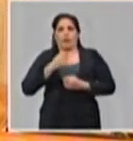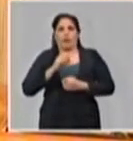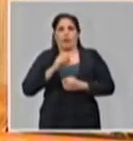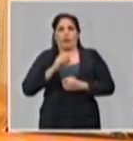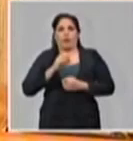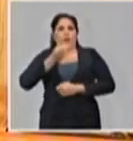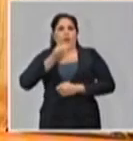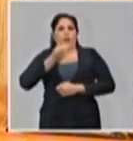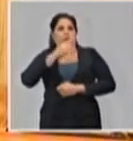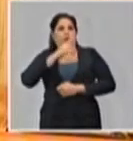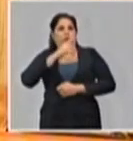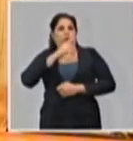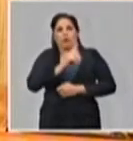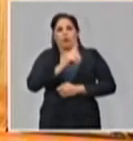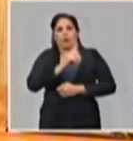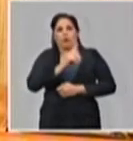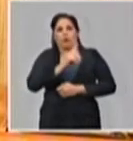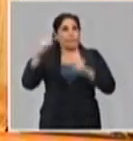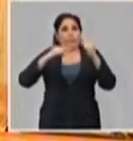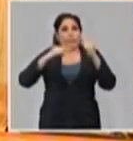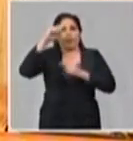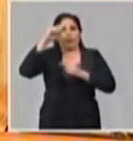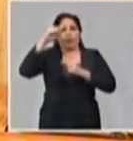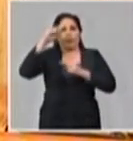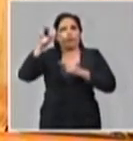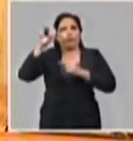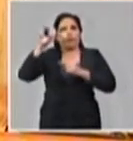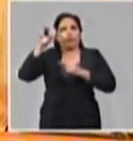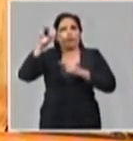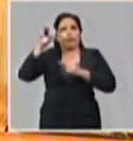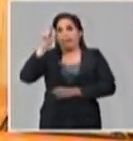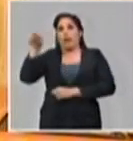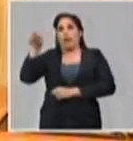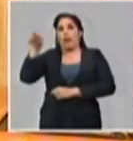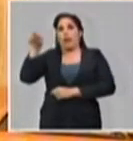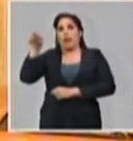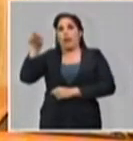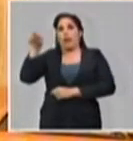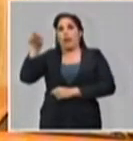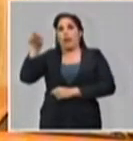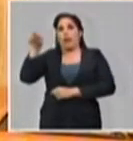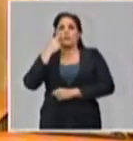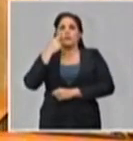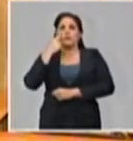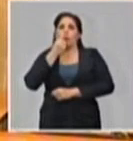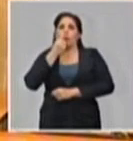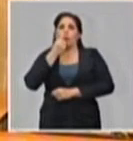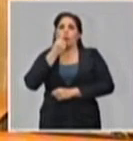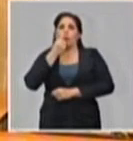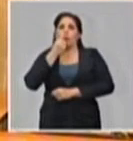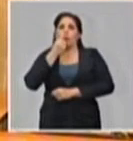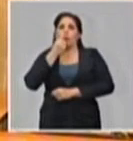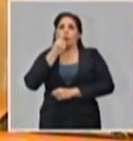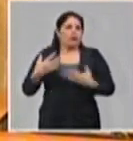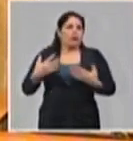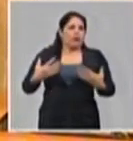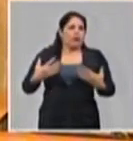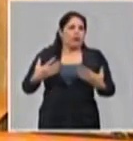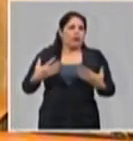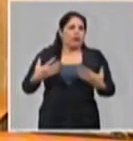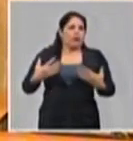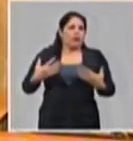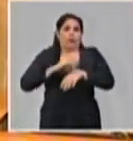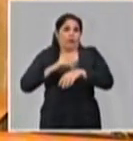contra los virus. y se recomienda también el uso de mascarillas o nasoyucos solo cuando está